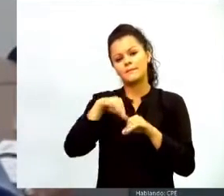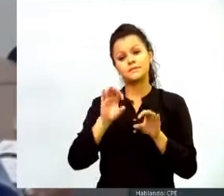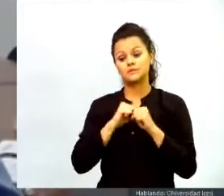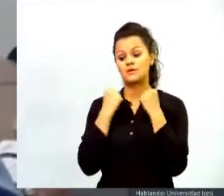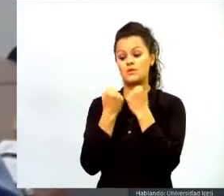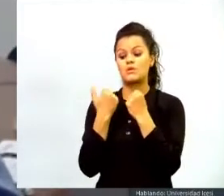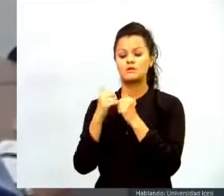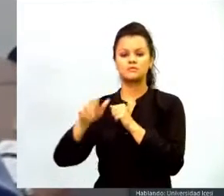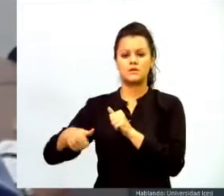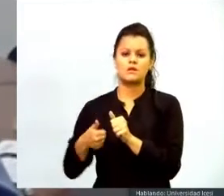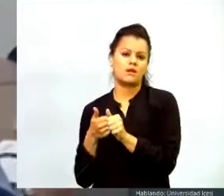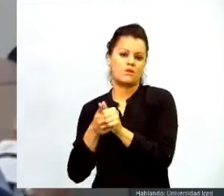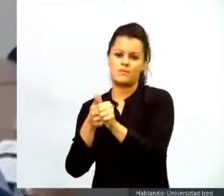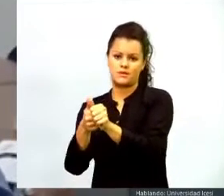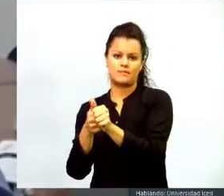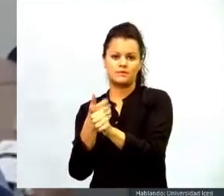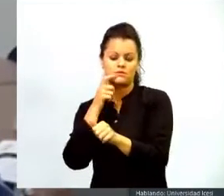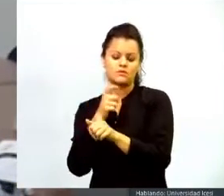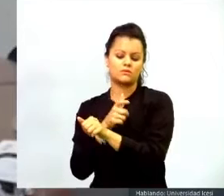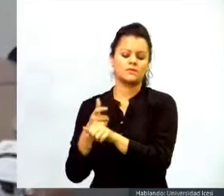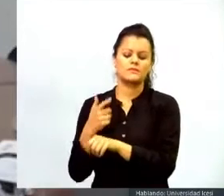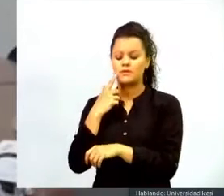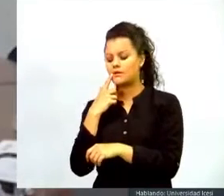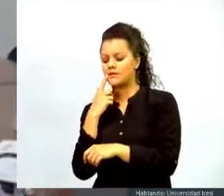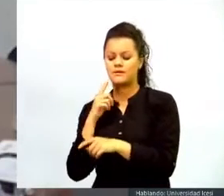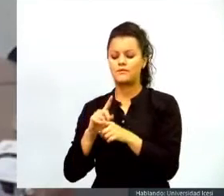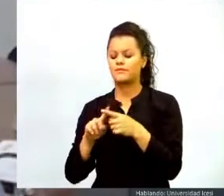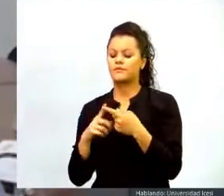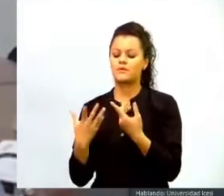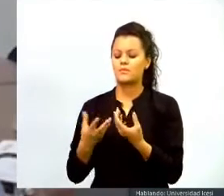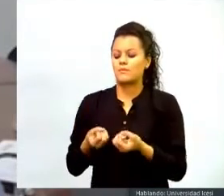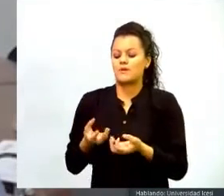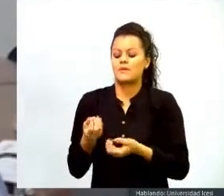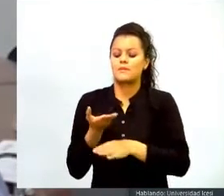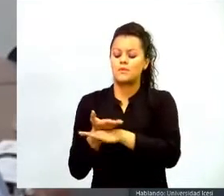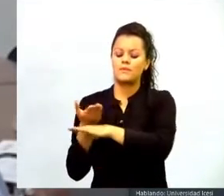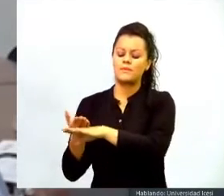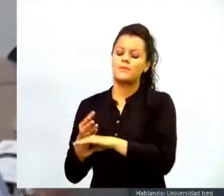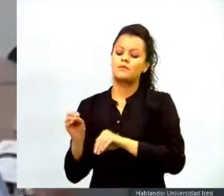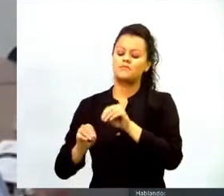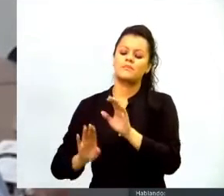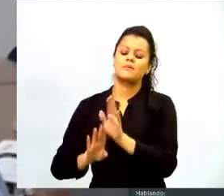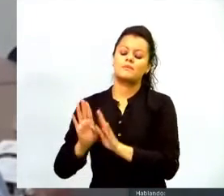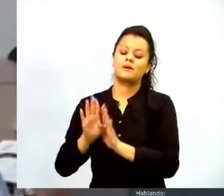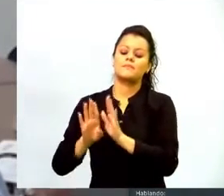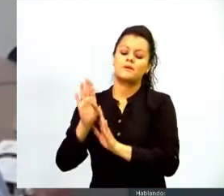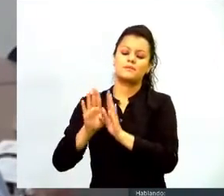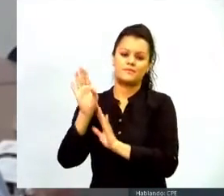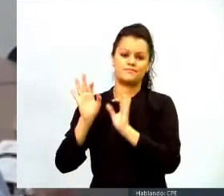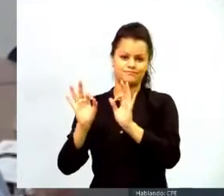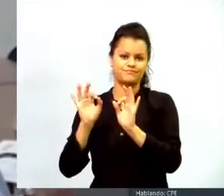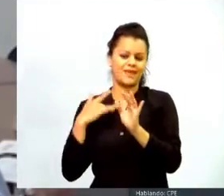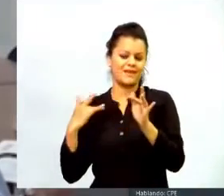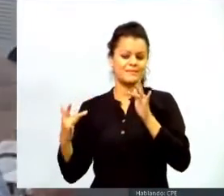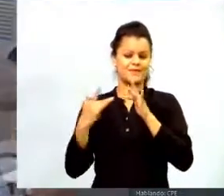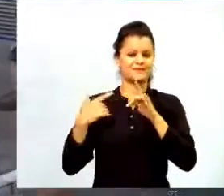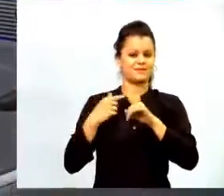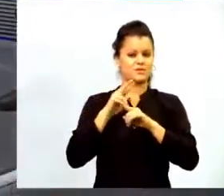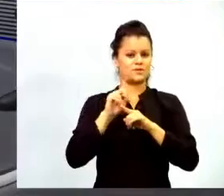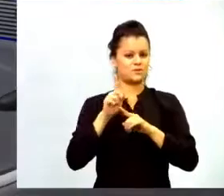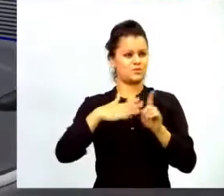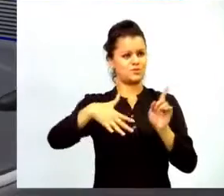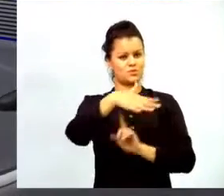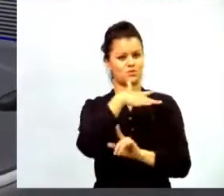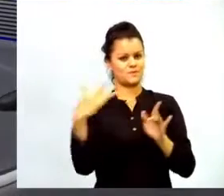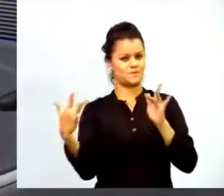más apropiados para funcionar estas competencias en el XXI muchas gracias Alejandro bueno por la misma línea